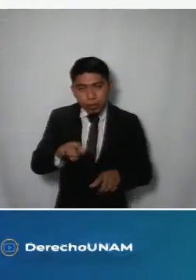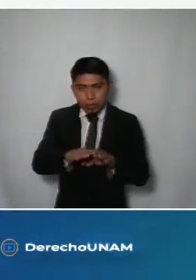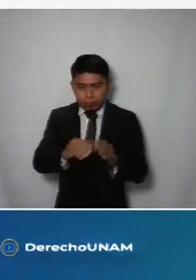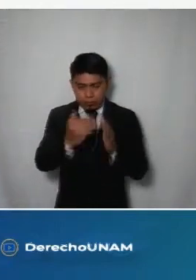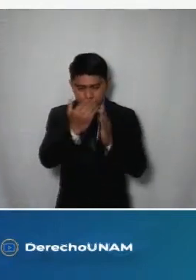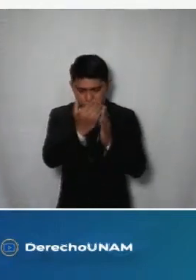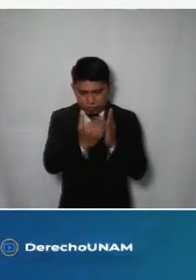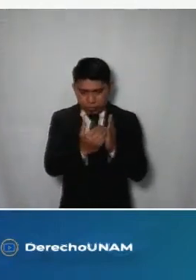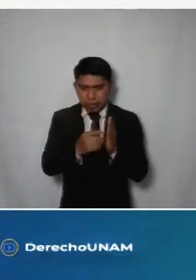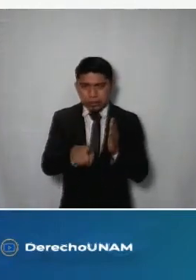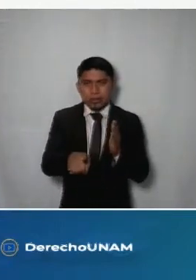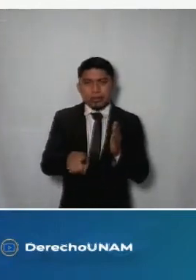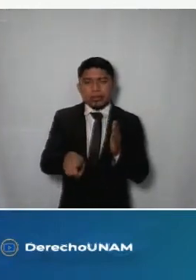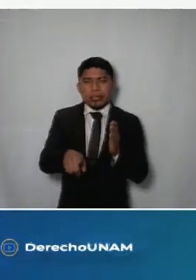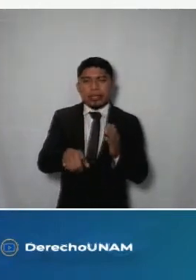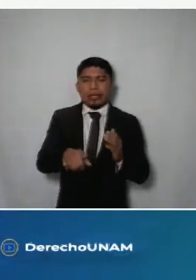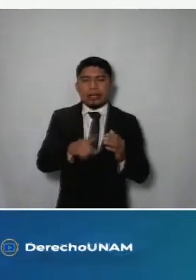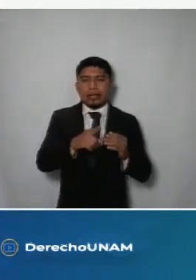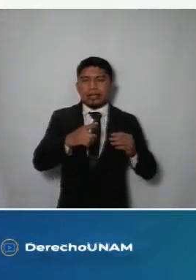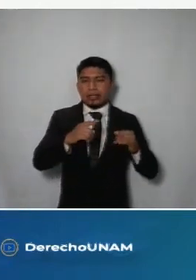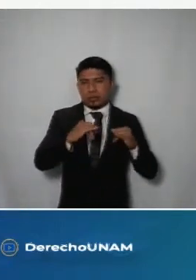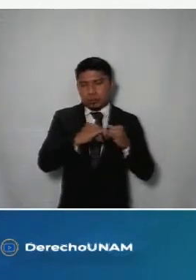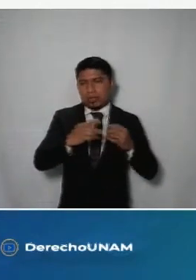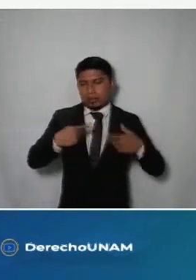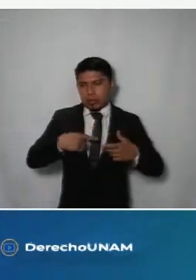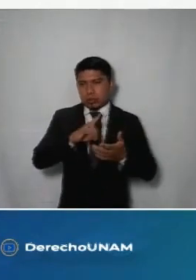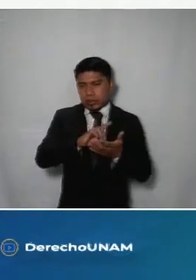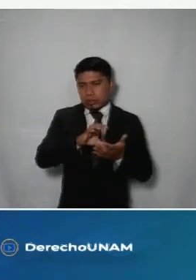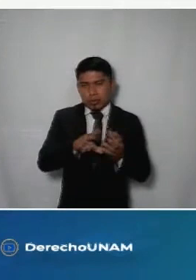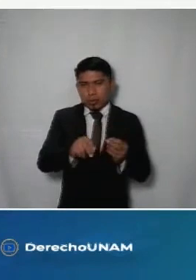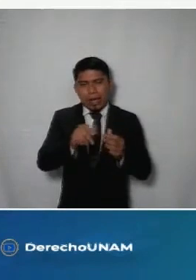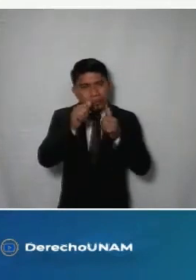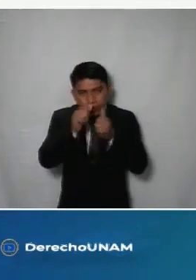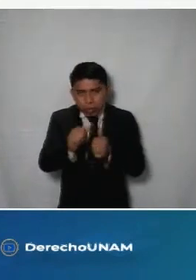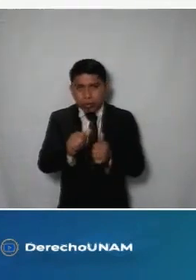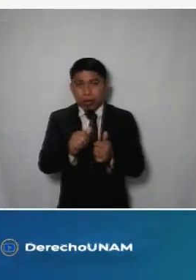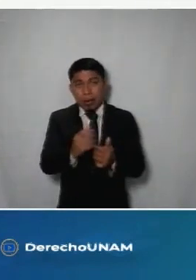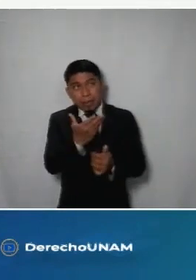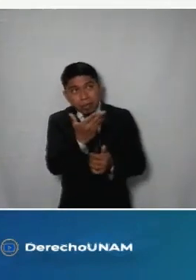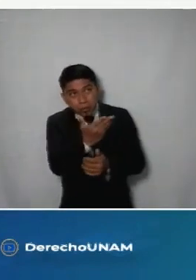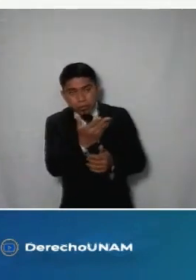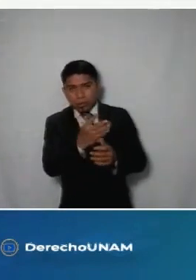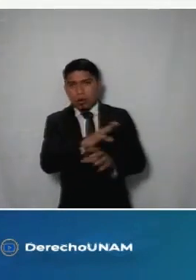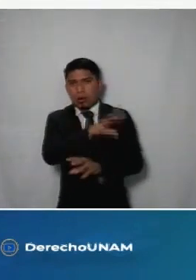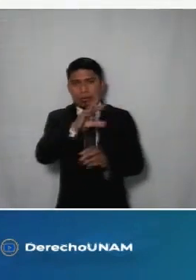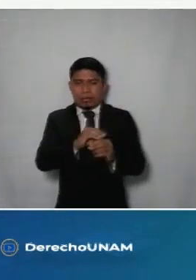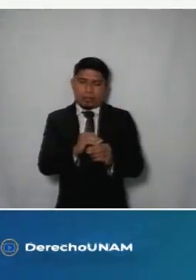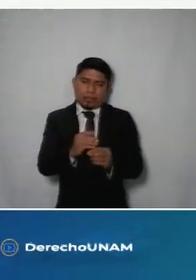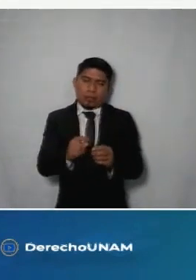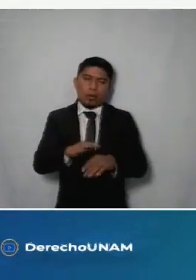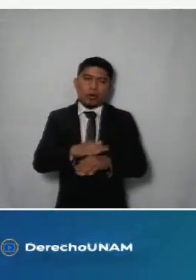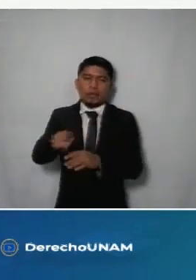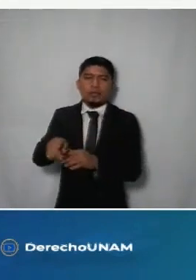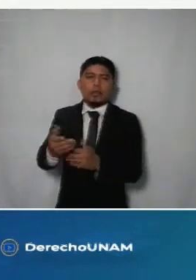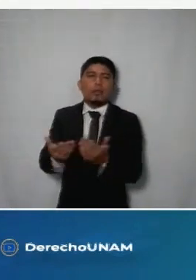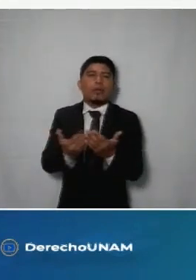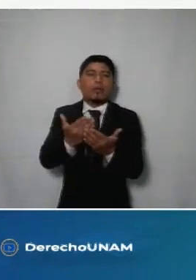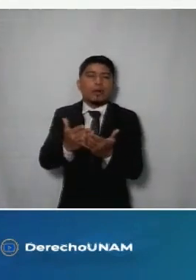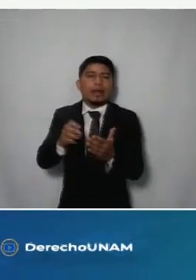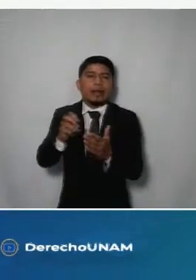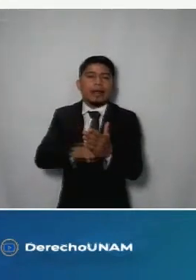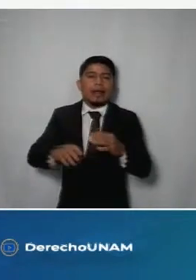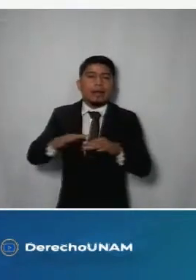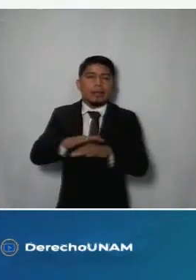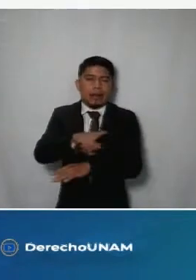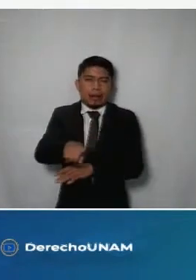conformidad con los descritos se concluyó que el sujeto obligado no atendió a la solitud de forma completa motivo por el cual se propone modificar